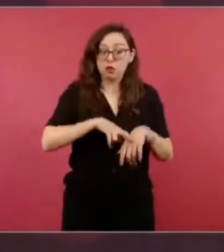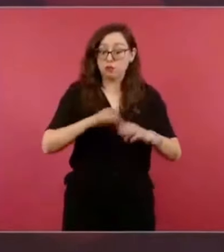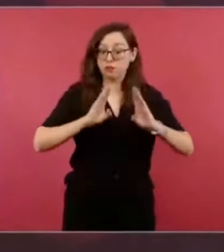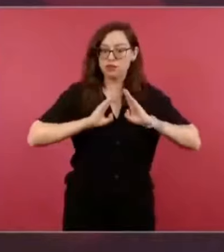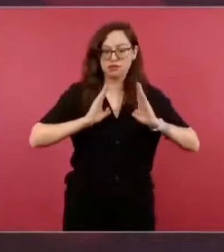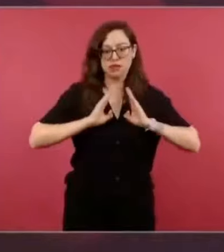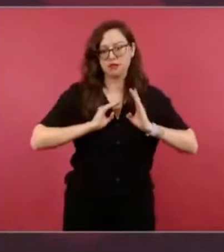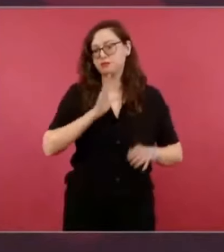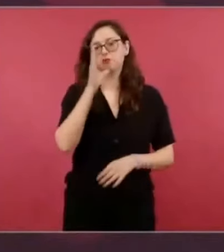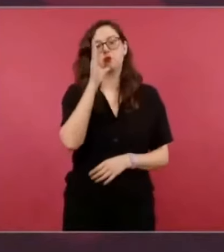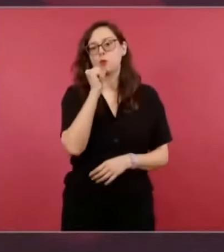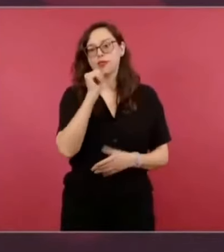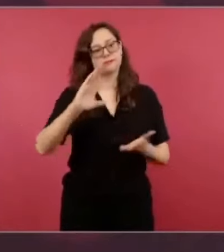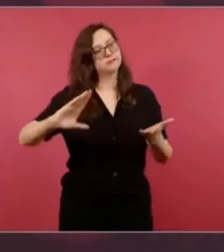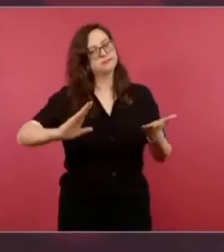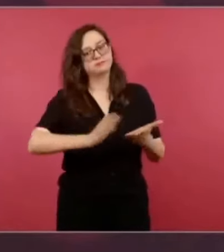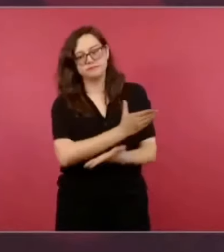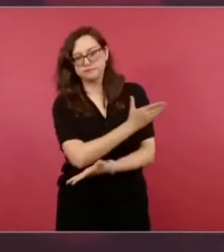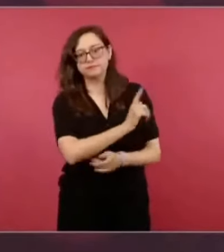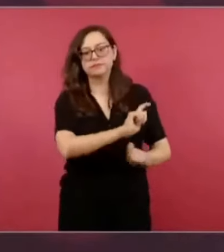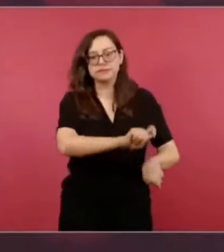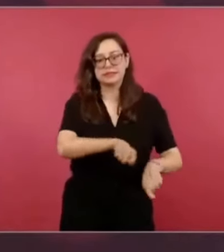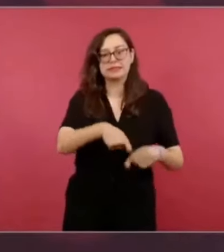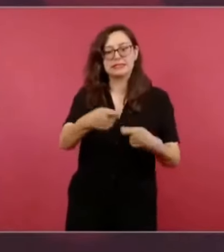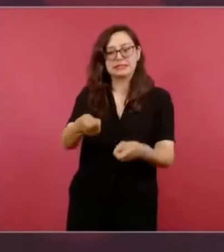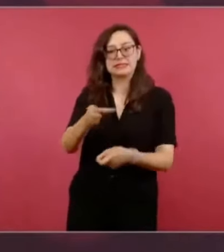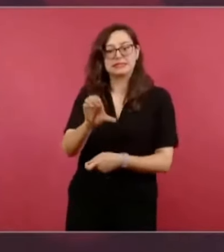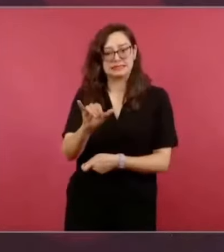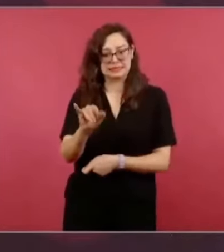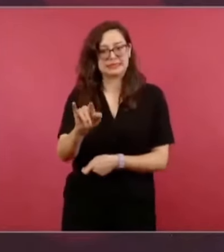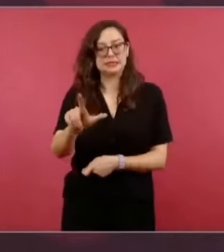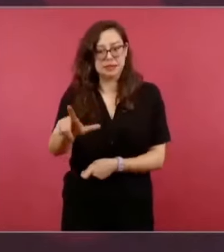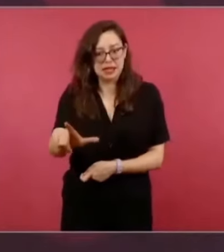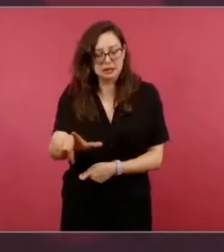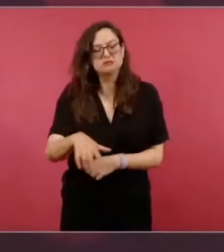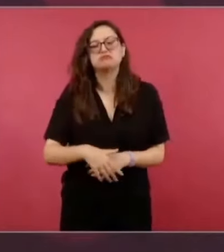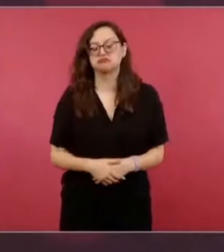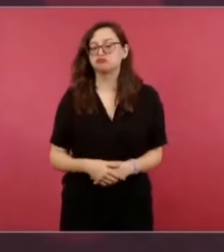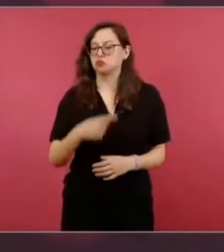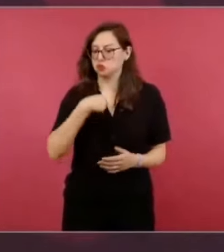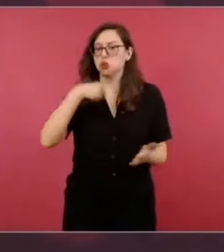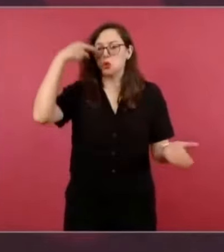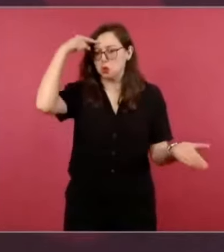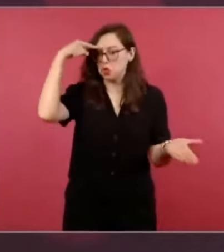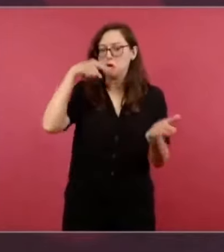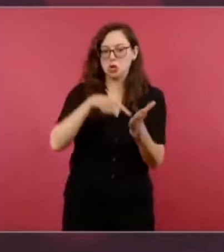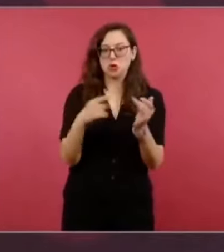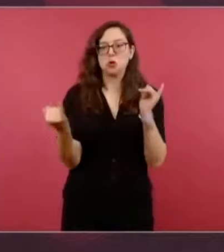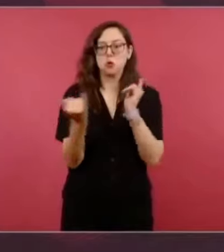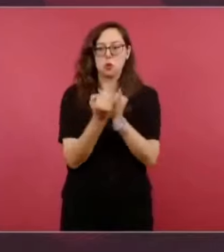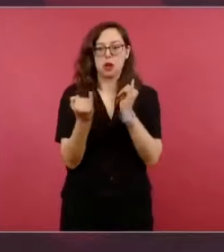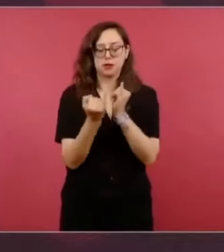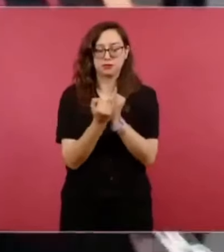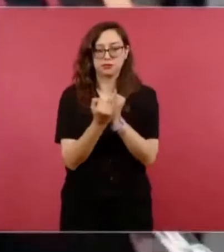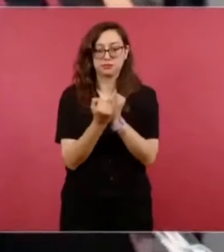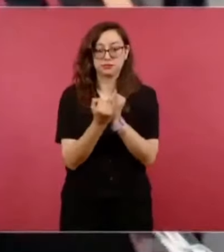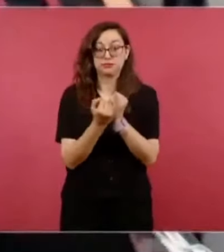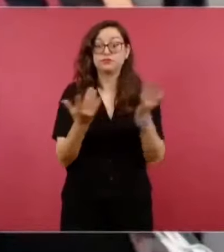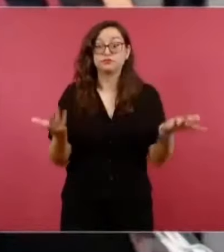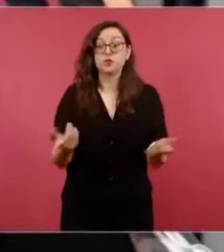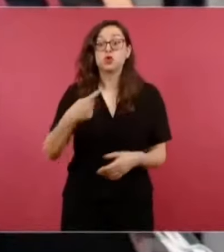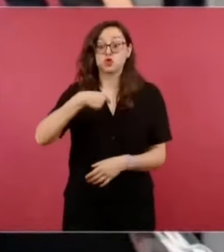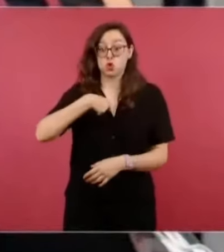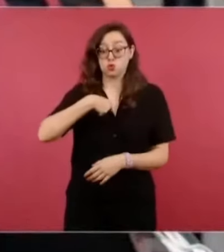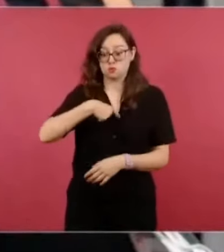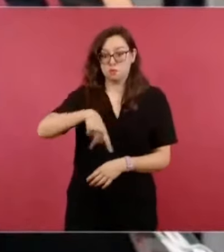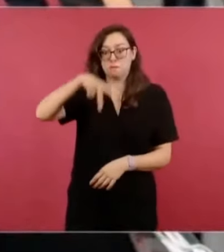soy civilista. Pero soy mexicano y tengo una tarea que es la de